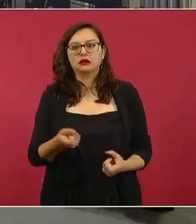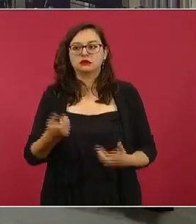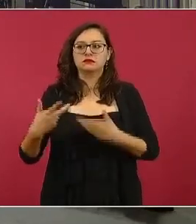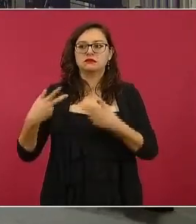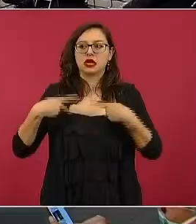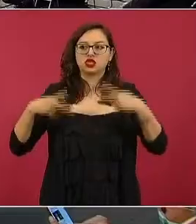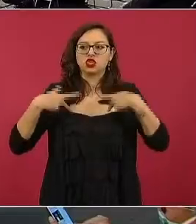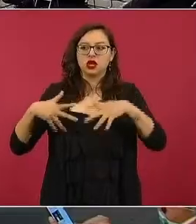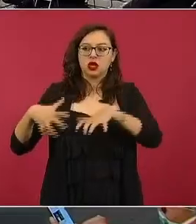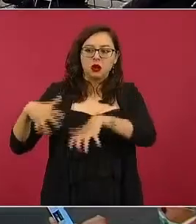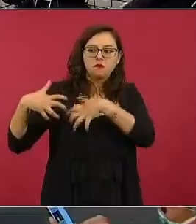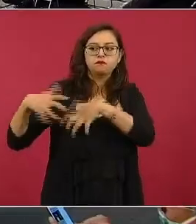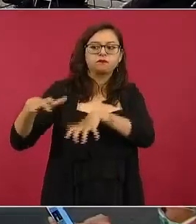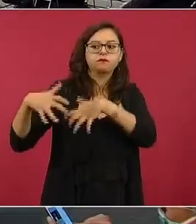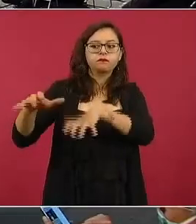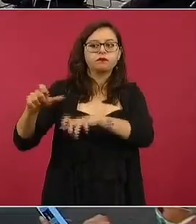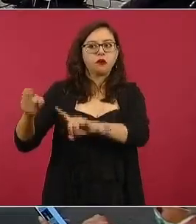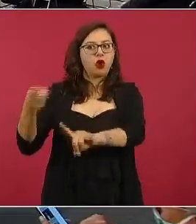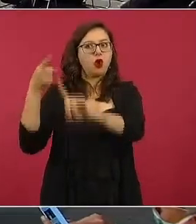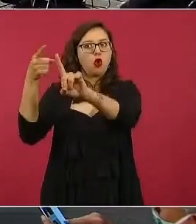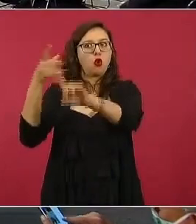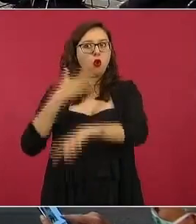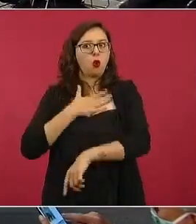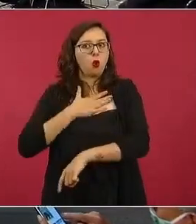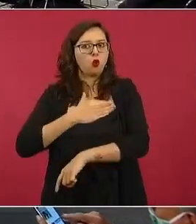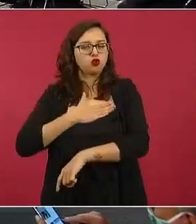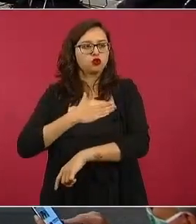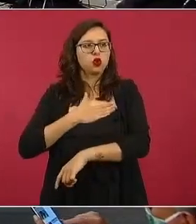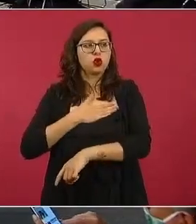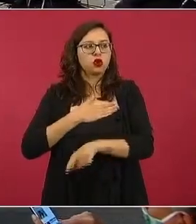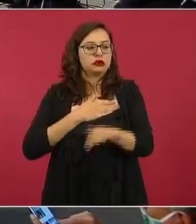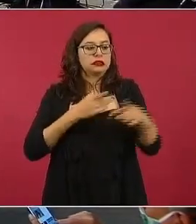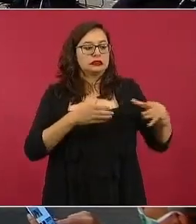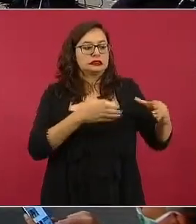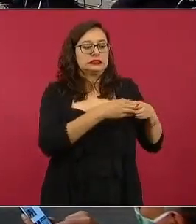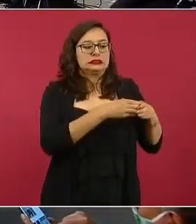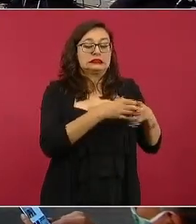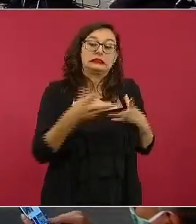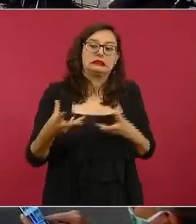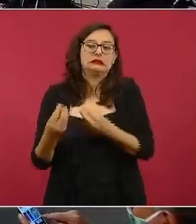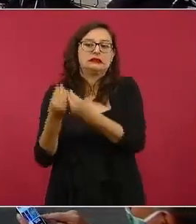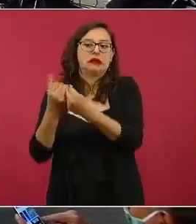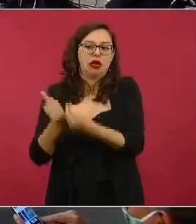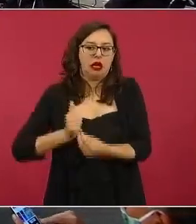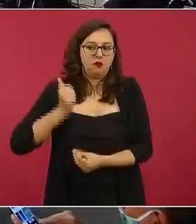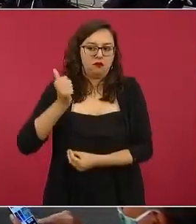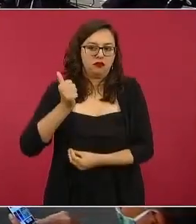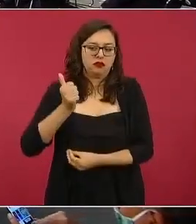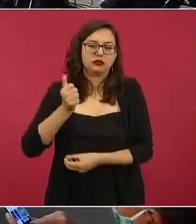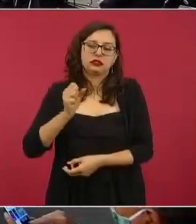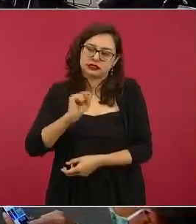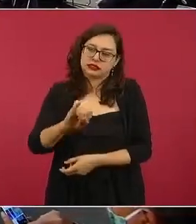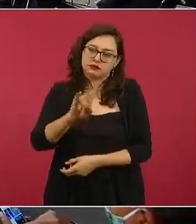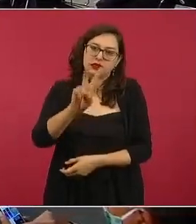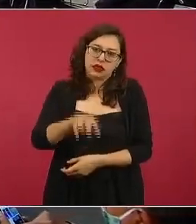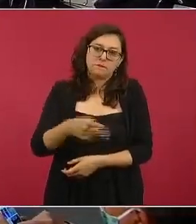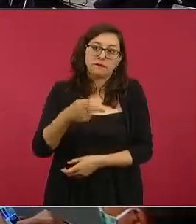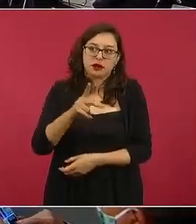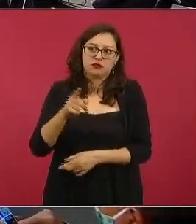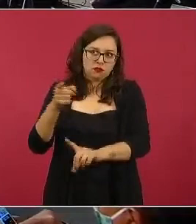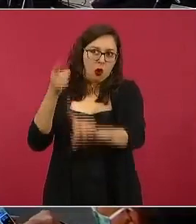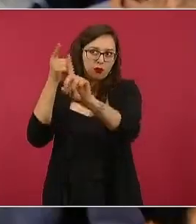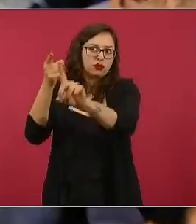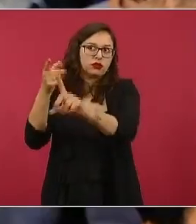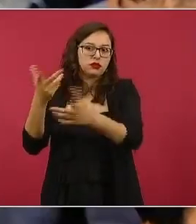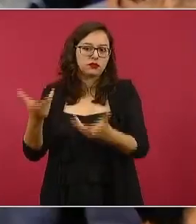causas justas no quiere decir que no existan las causas por las que se está luchando en los movimientos auténticos y yo quise preguntarle